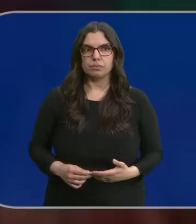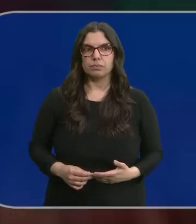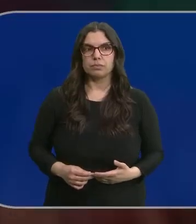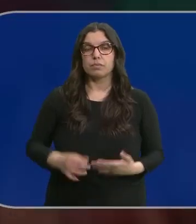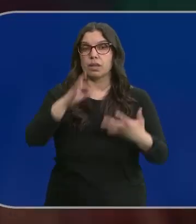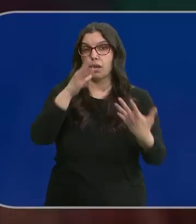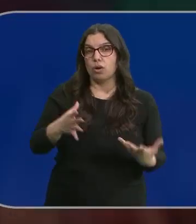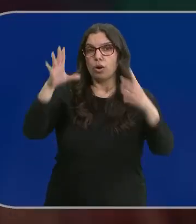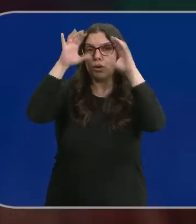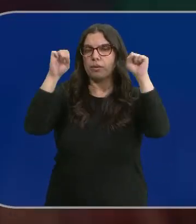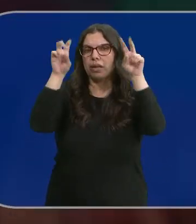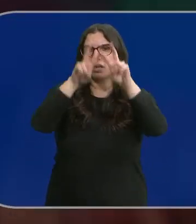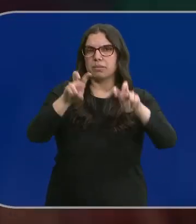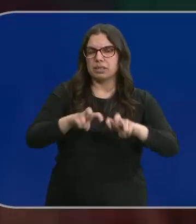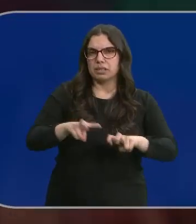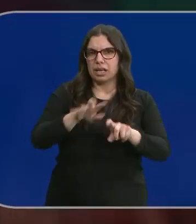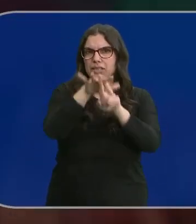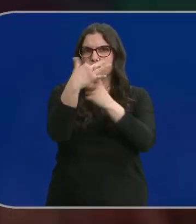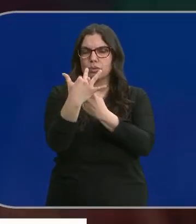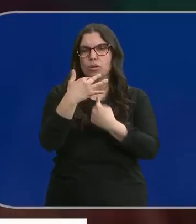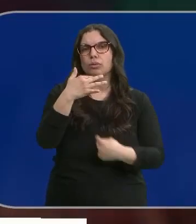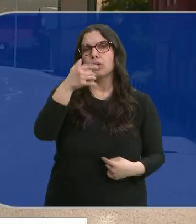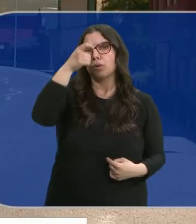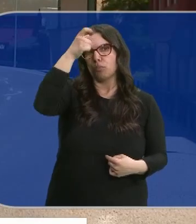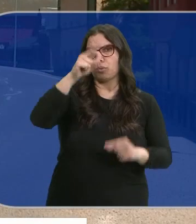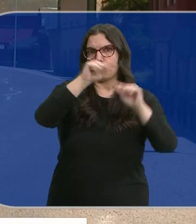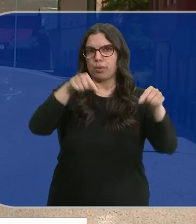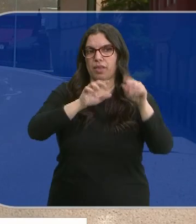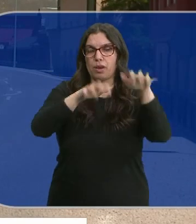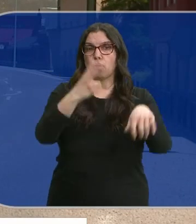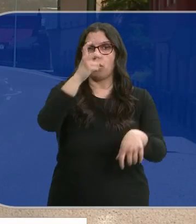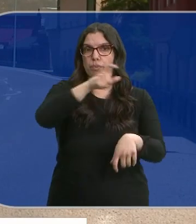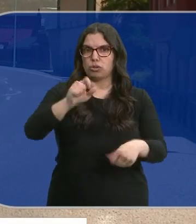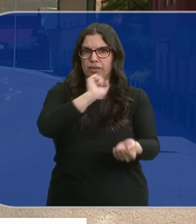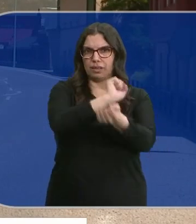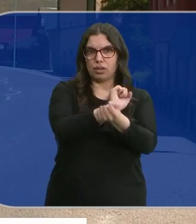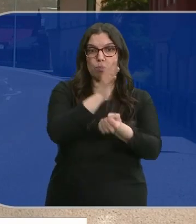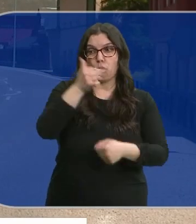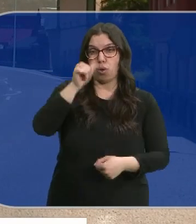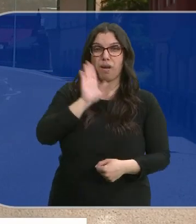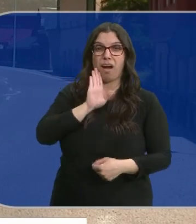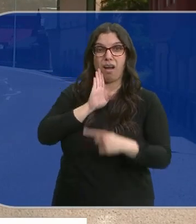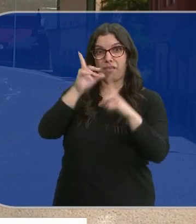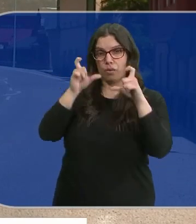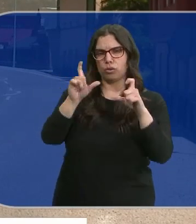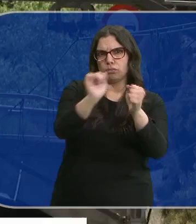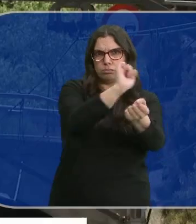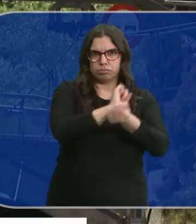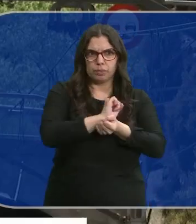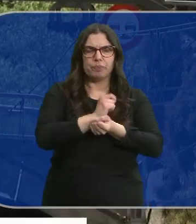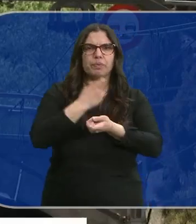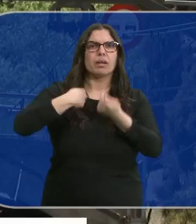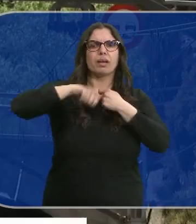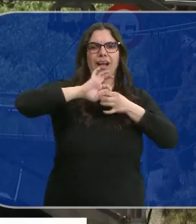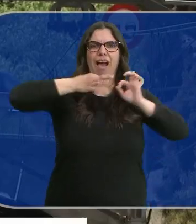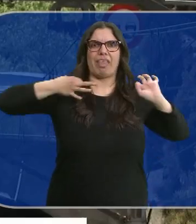Y a estas horas la Guardia Civil investiga un suceso en Ciñera de Gordón, en León. Dos personas han sido detenidos por retener a ese hombre que veían. Le ataron con cadenas al